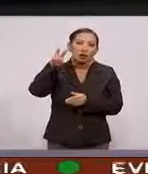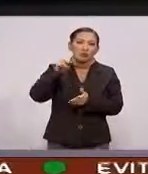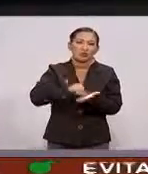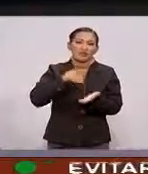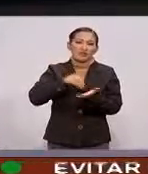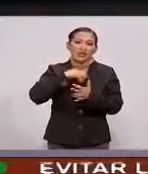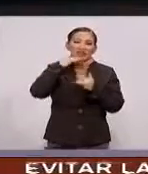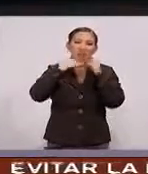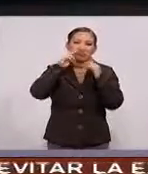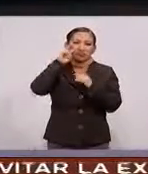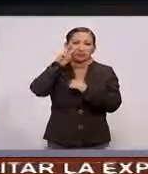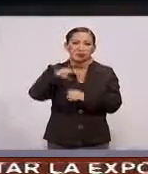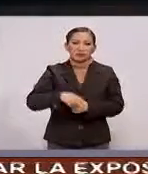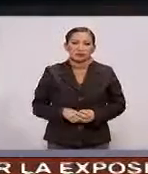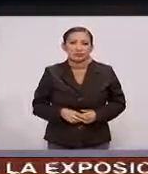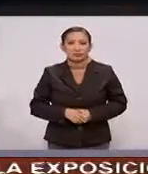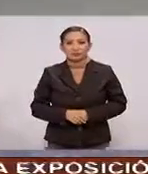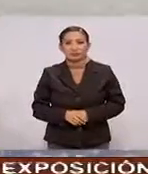contaminado